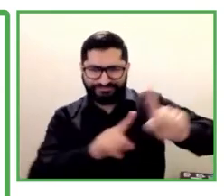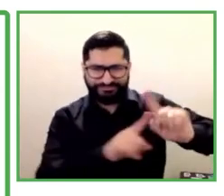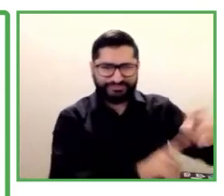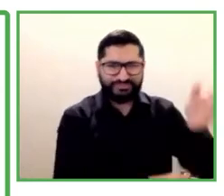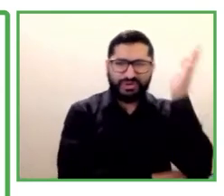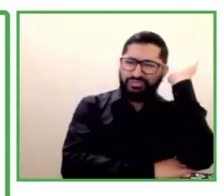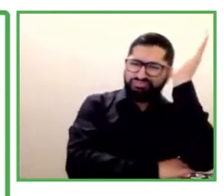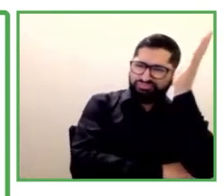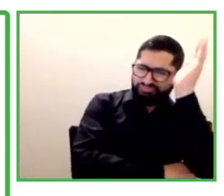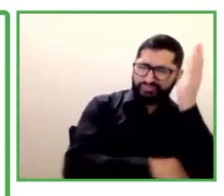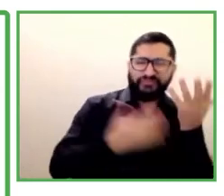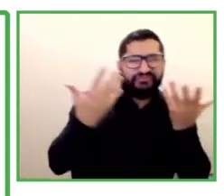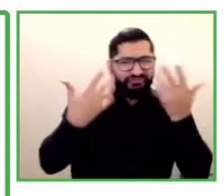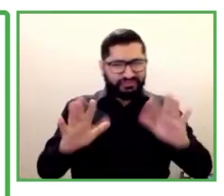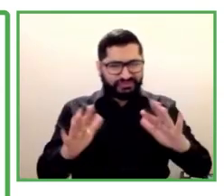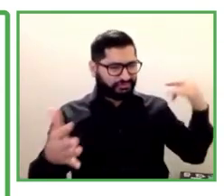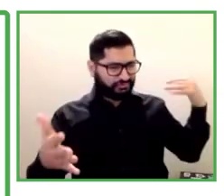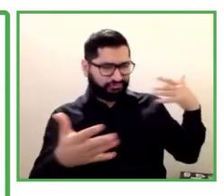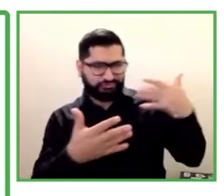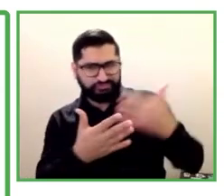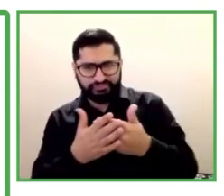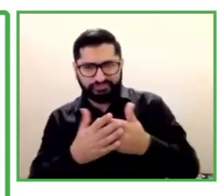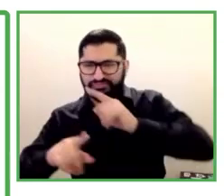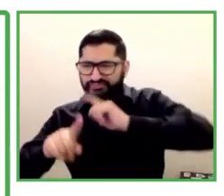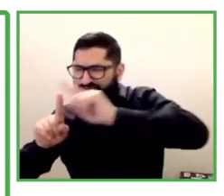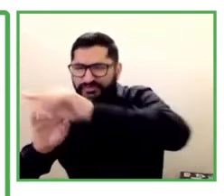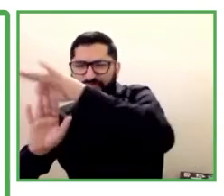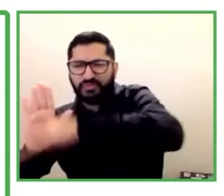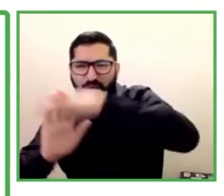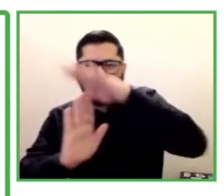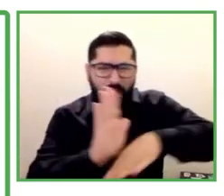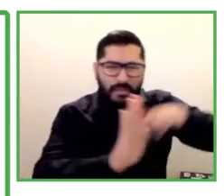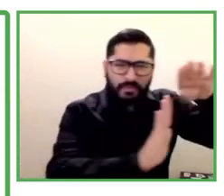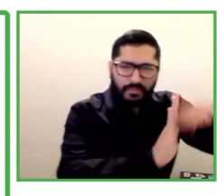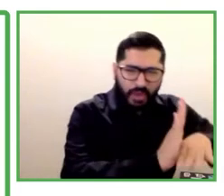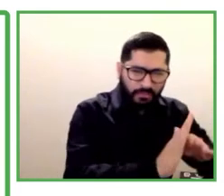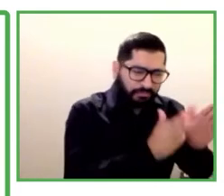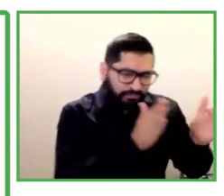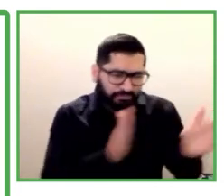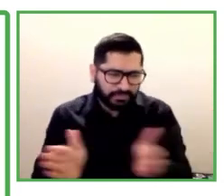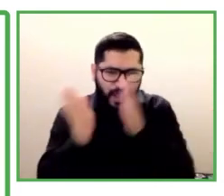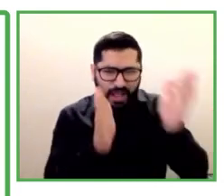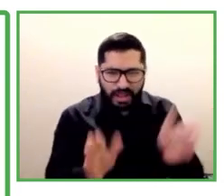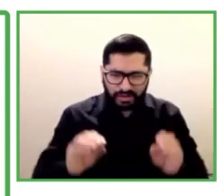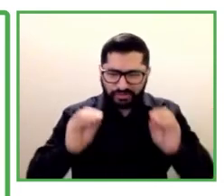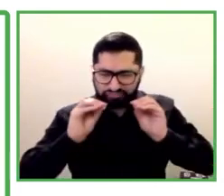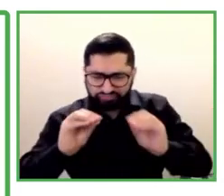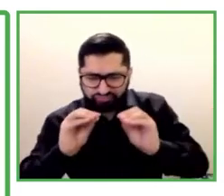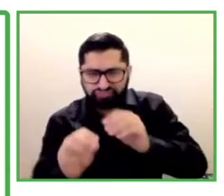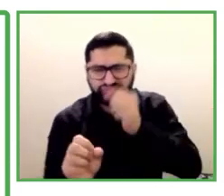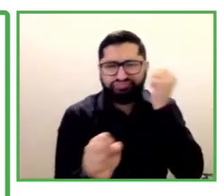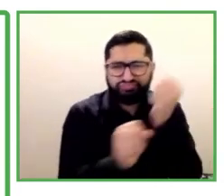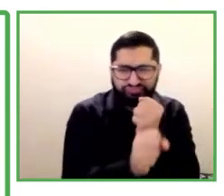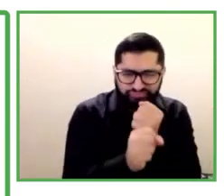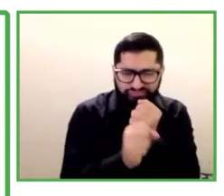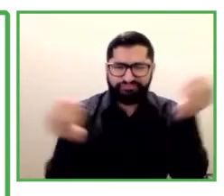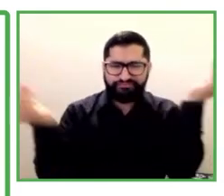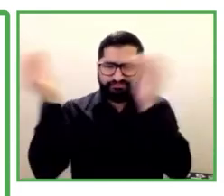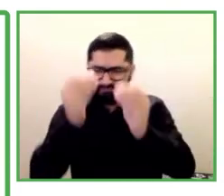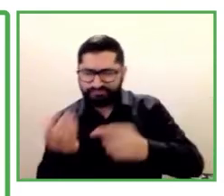realizamos, como capacitación y talleres virtuales. Nos enfocamos en el impacto cualitativo